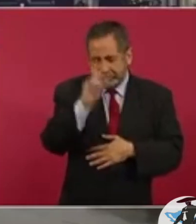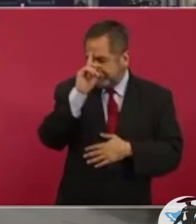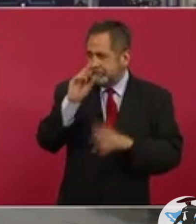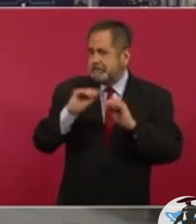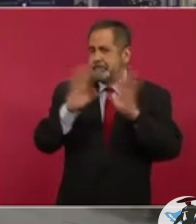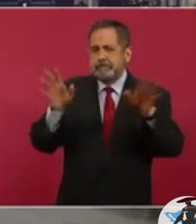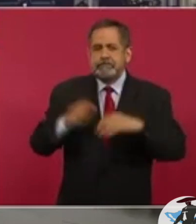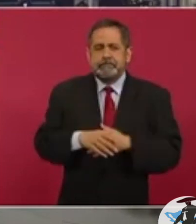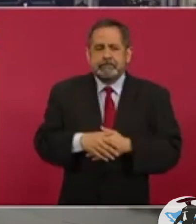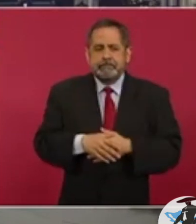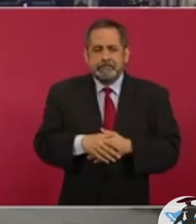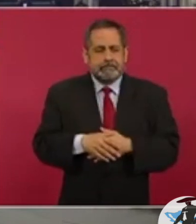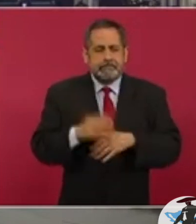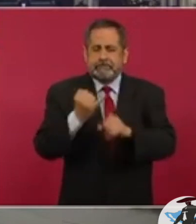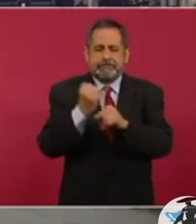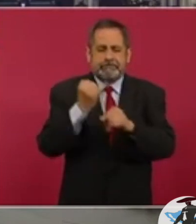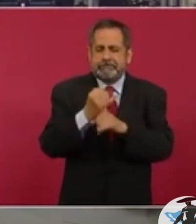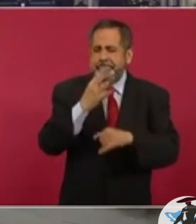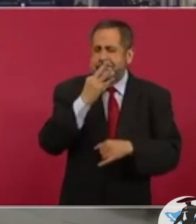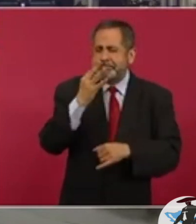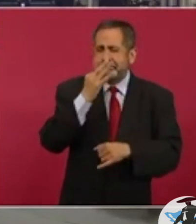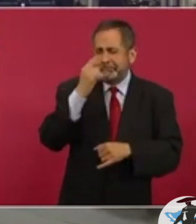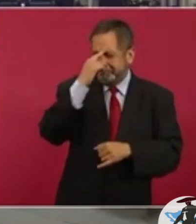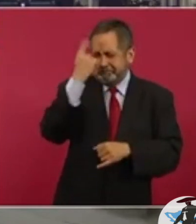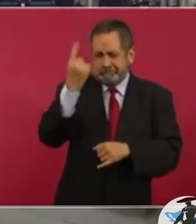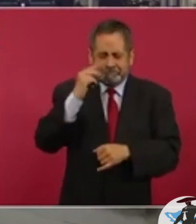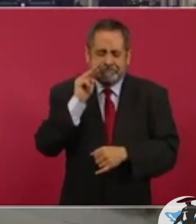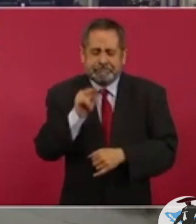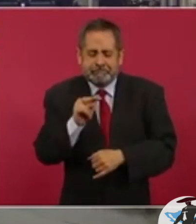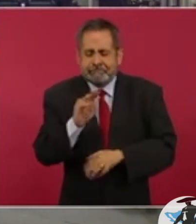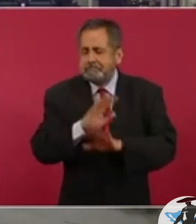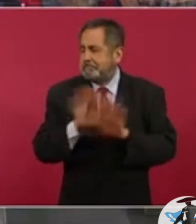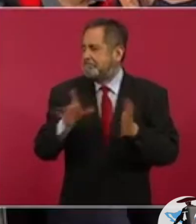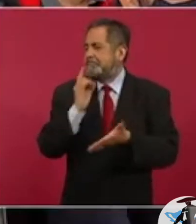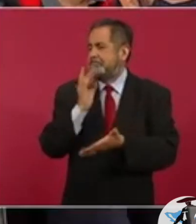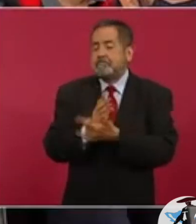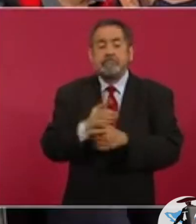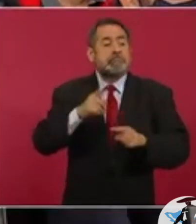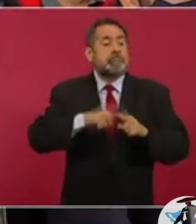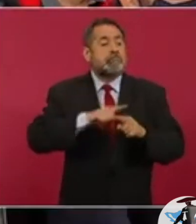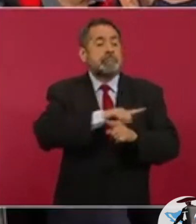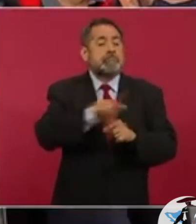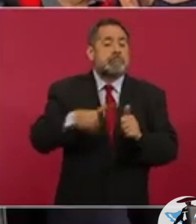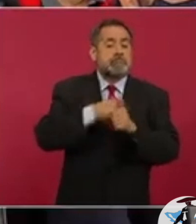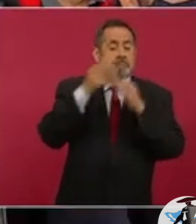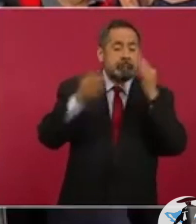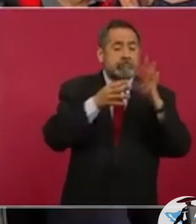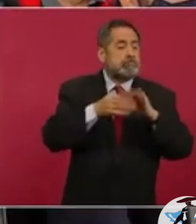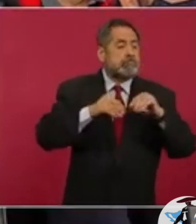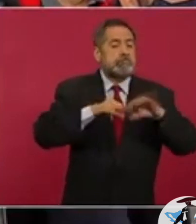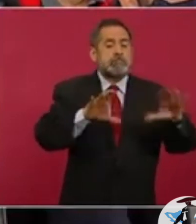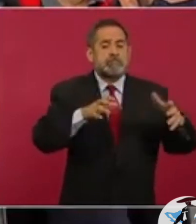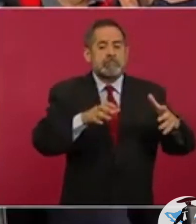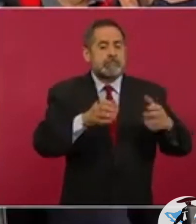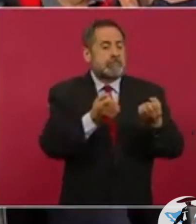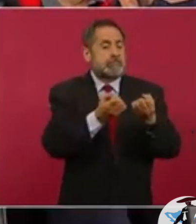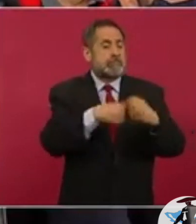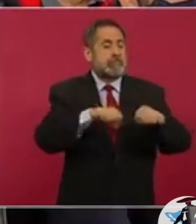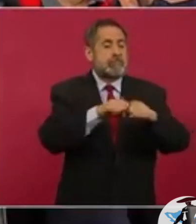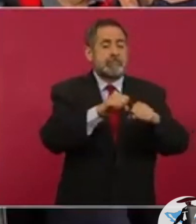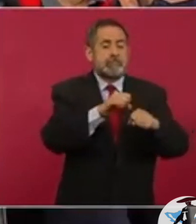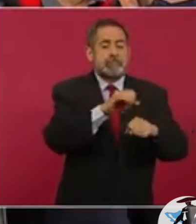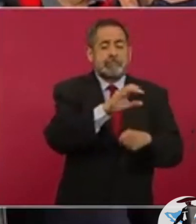echarle un vistazo a las redes, no es mucha ciencia. Por ejemplo, quien está promoviendo esto es Sociedad Civil México, así se